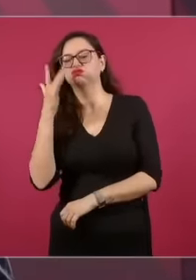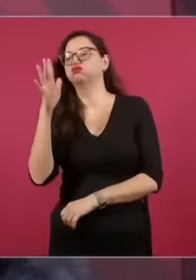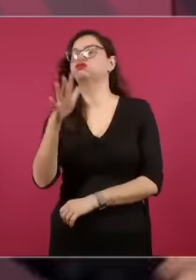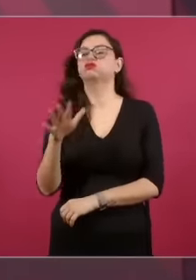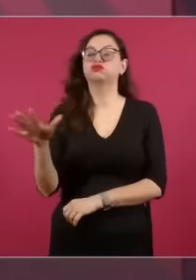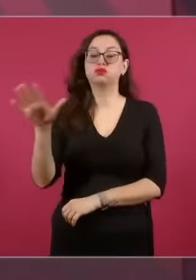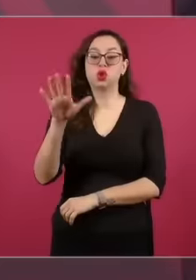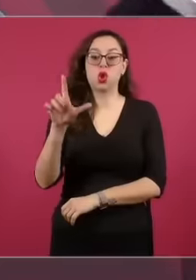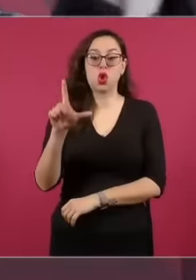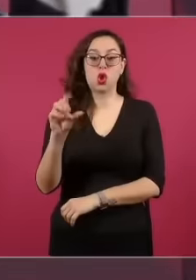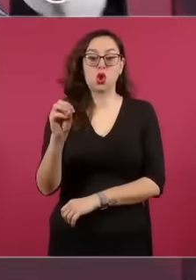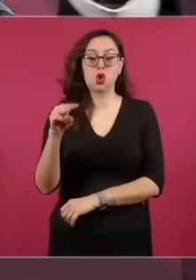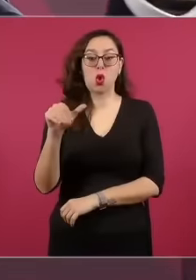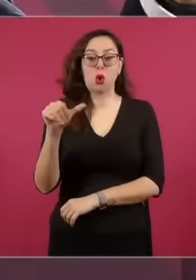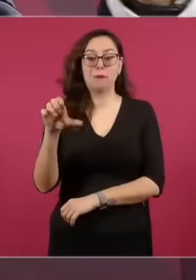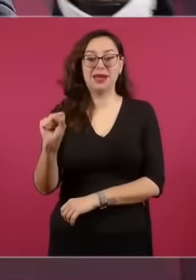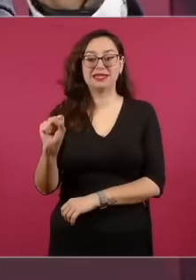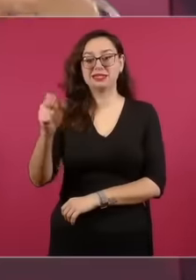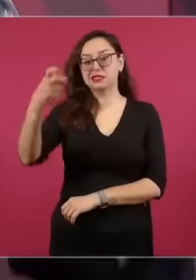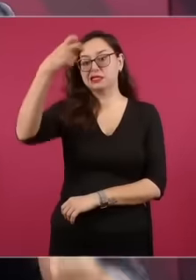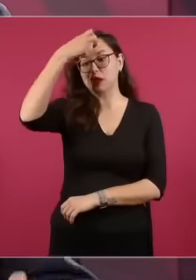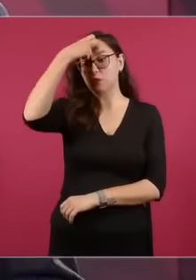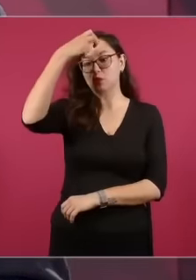organiza un encuentro